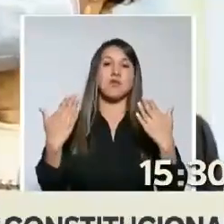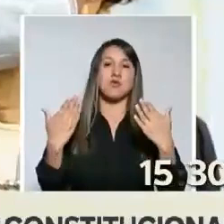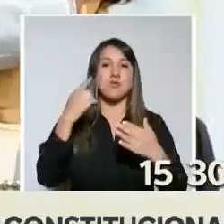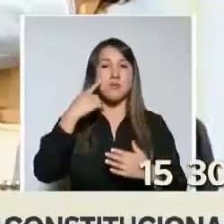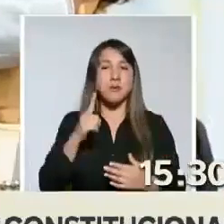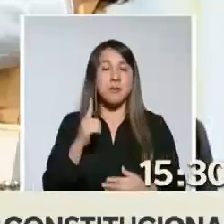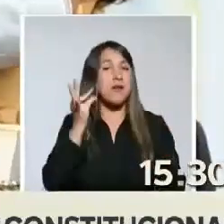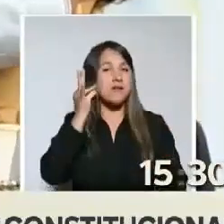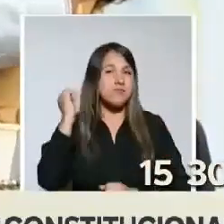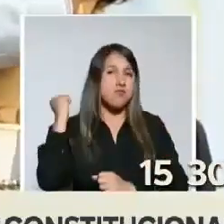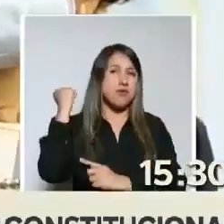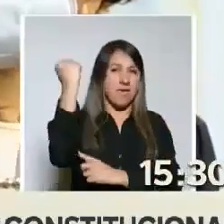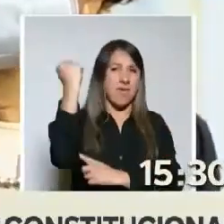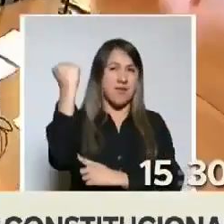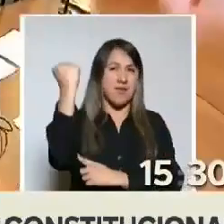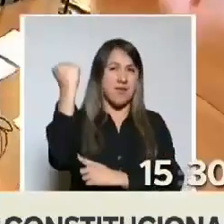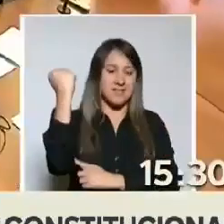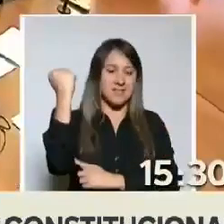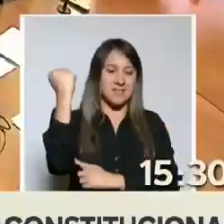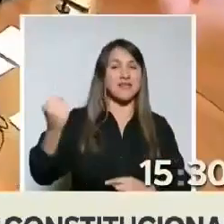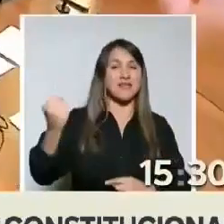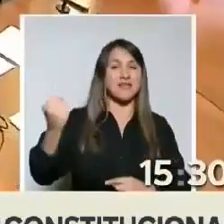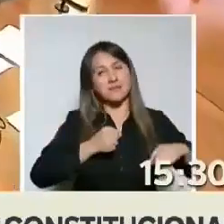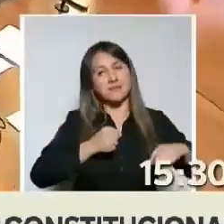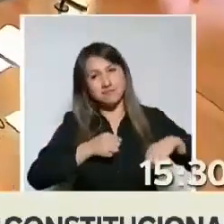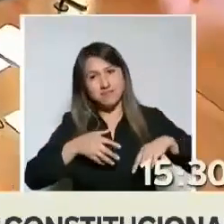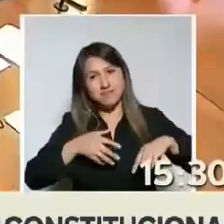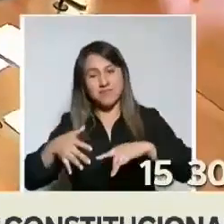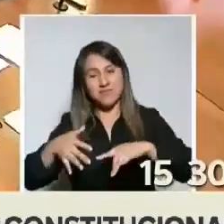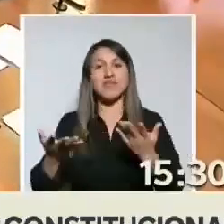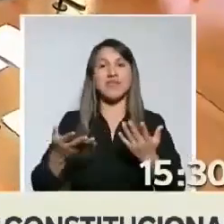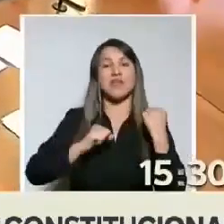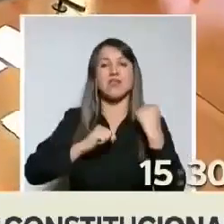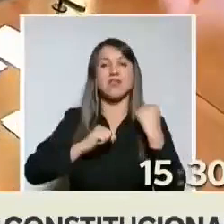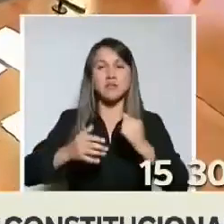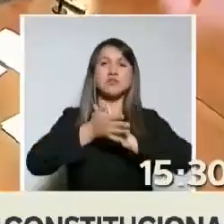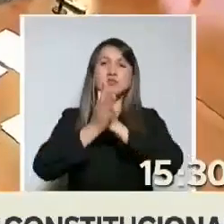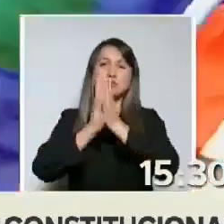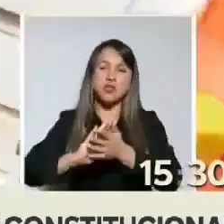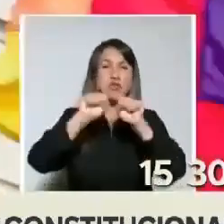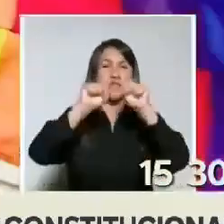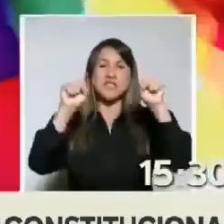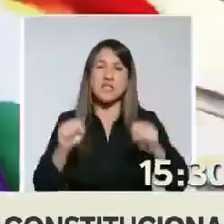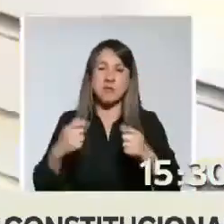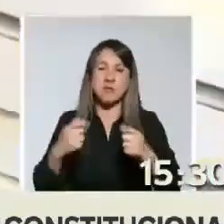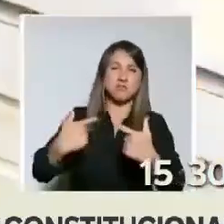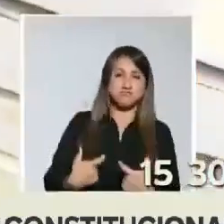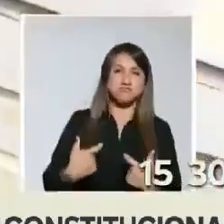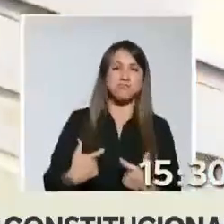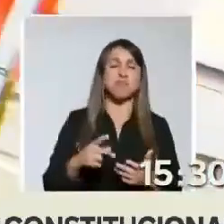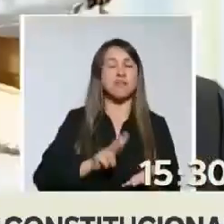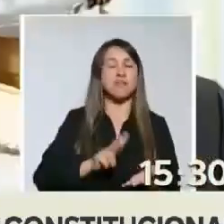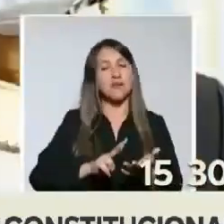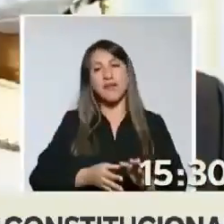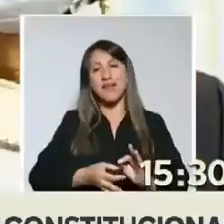las mujeres que caminaron, es contra todo sistema de dominación. Y